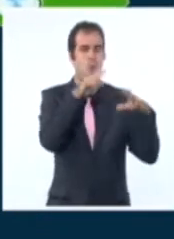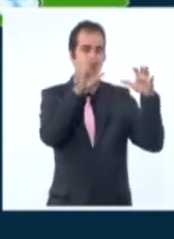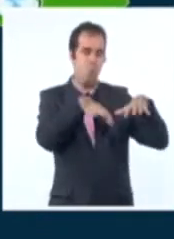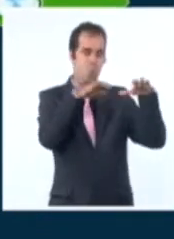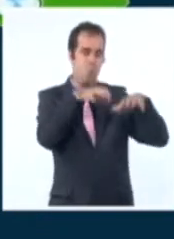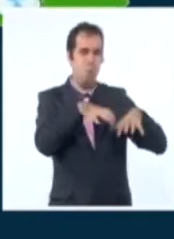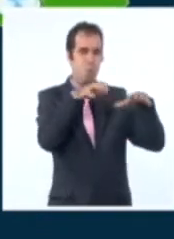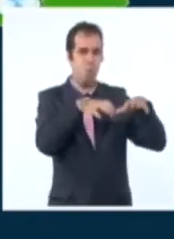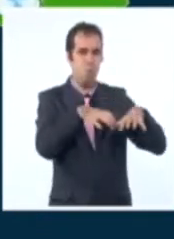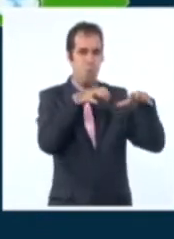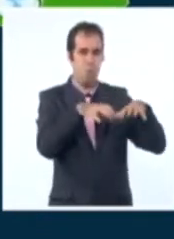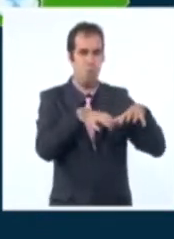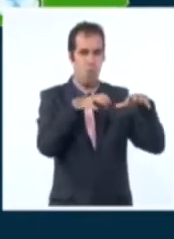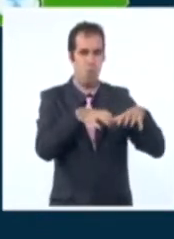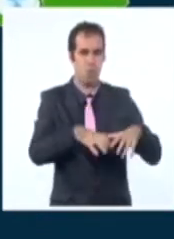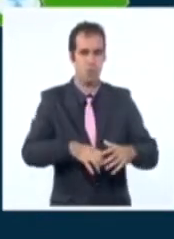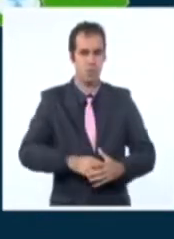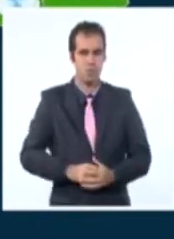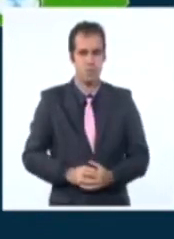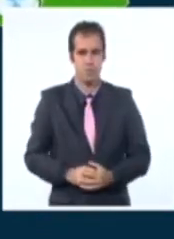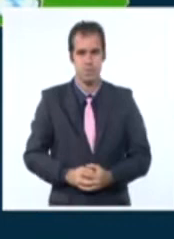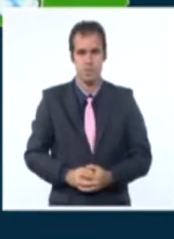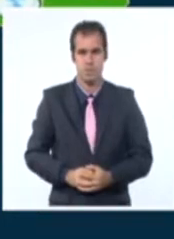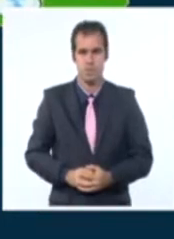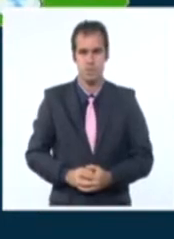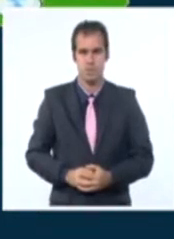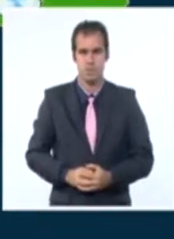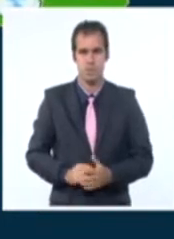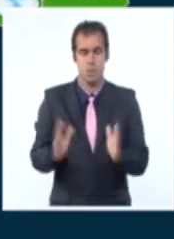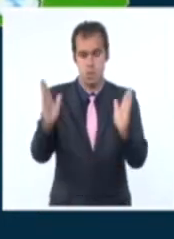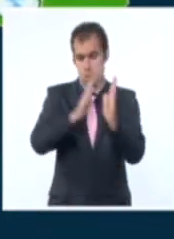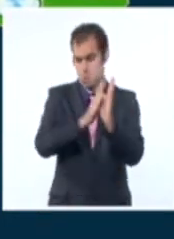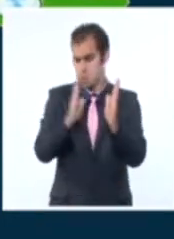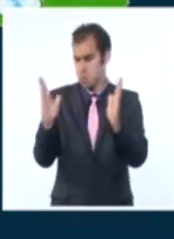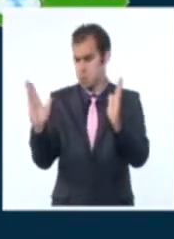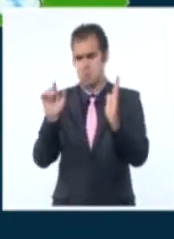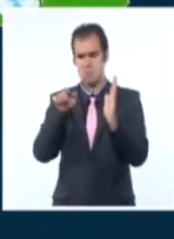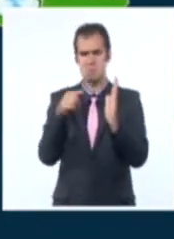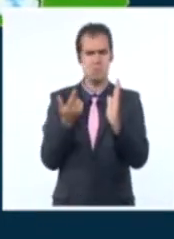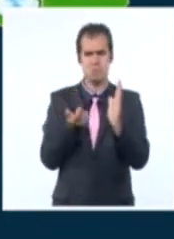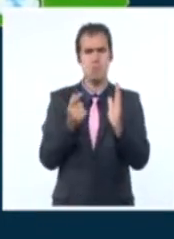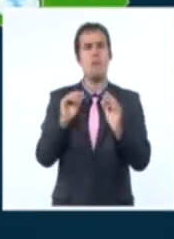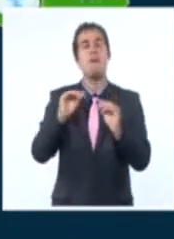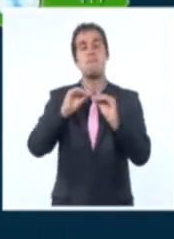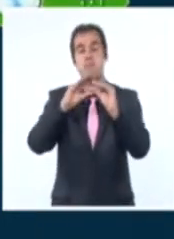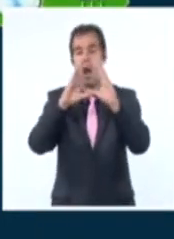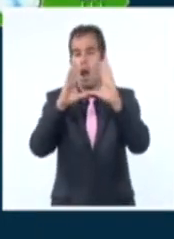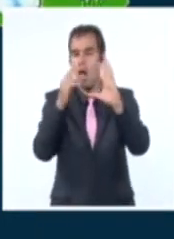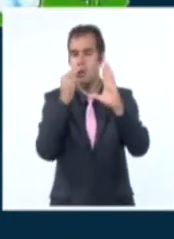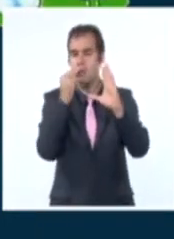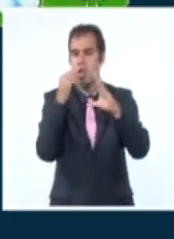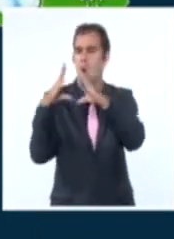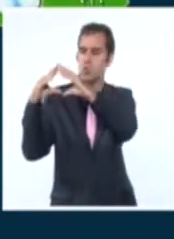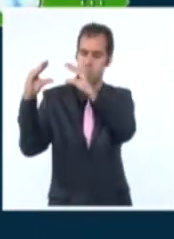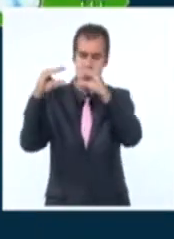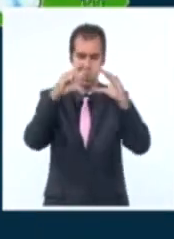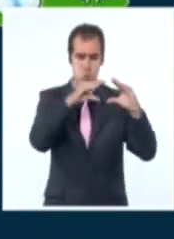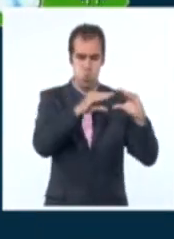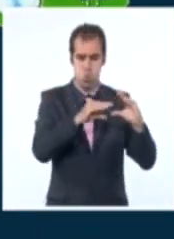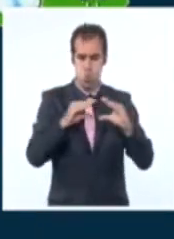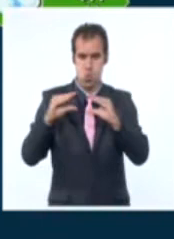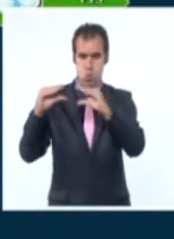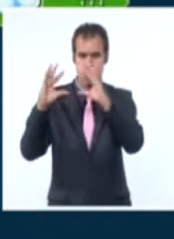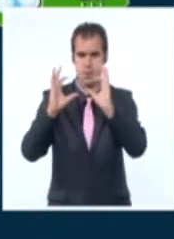durante la primera parte del día puede ocurrir de manera aislada. Algún chubascos en el resto del territorio nacional en la mañana estará parcialmente nublado, una situación que se repetirá también